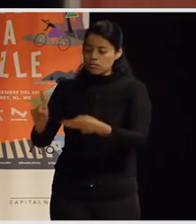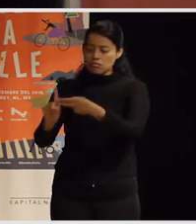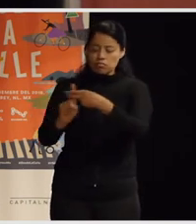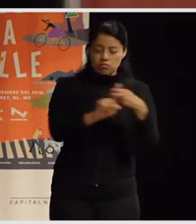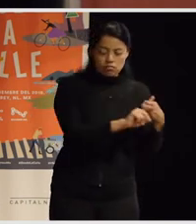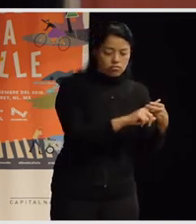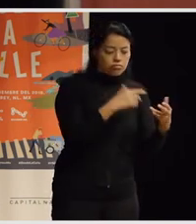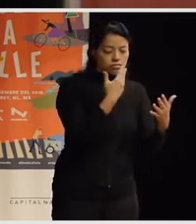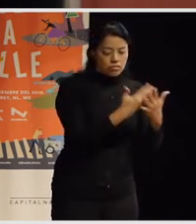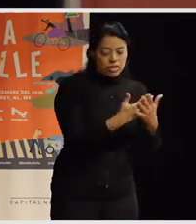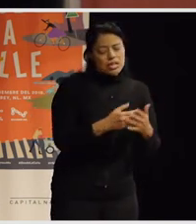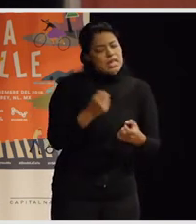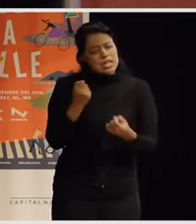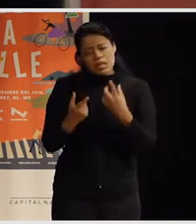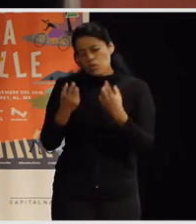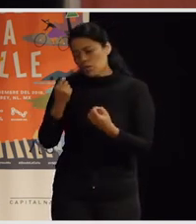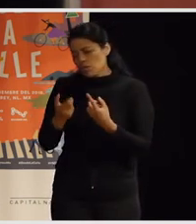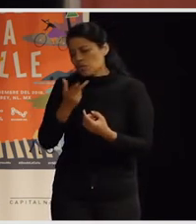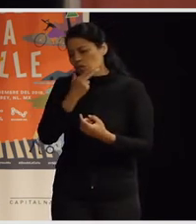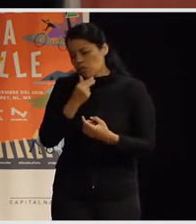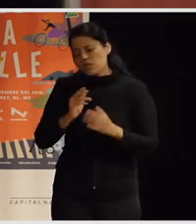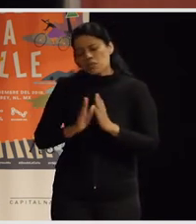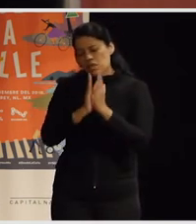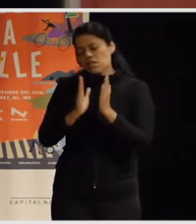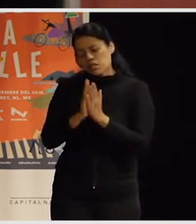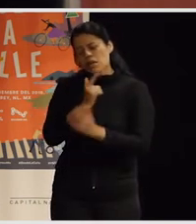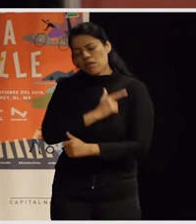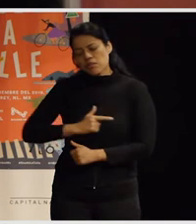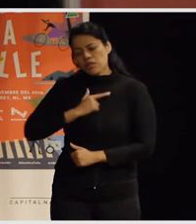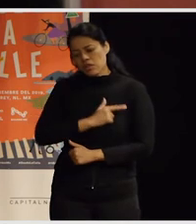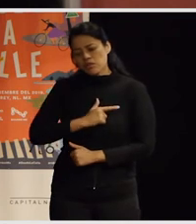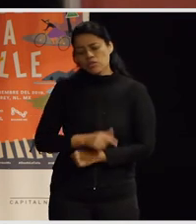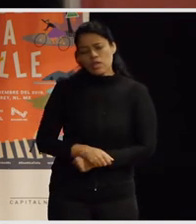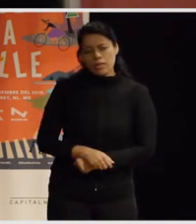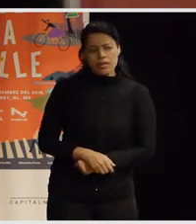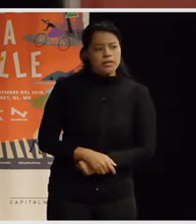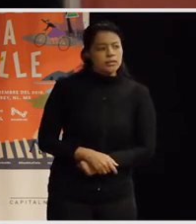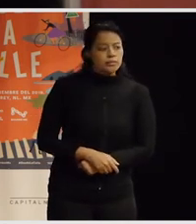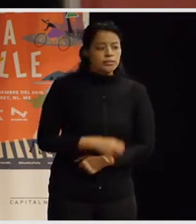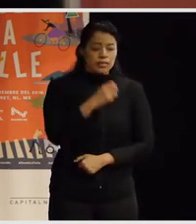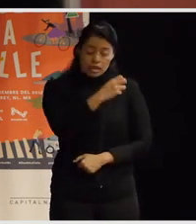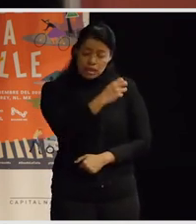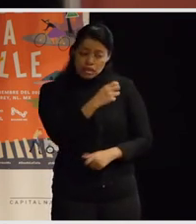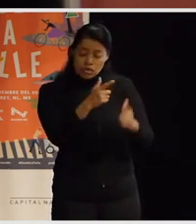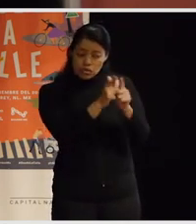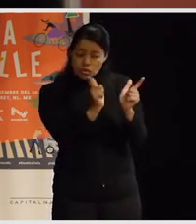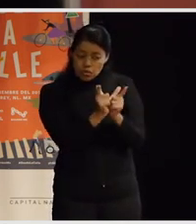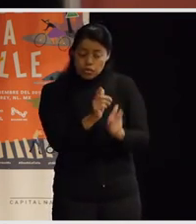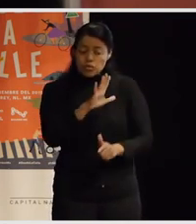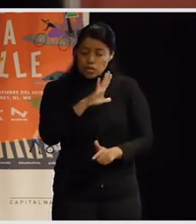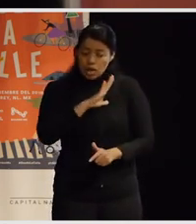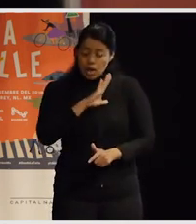participando por gusto porque querían estar ahí ¿existen ese tipo de grupos o participación